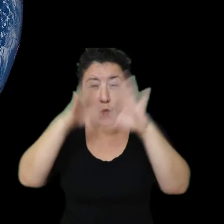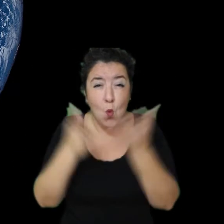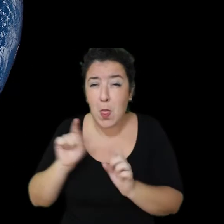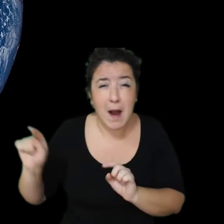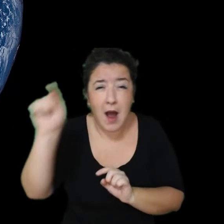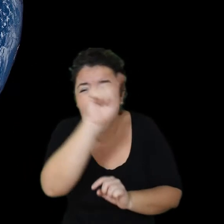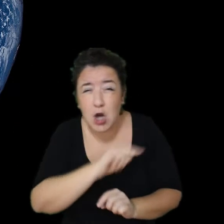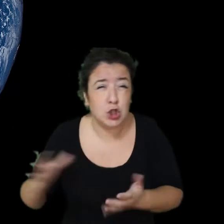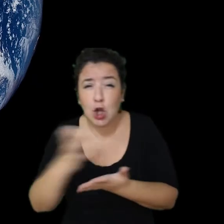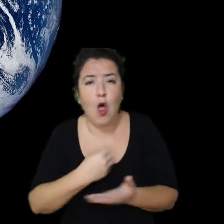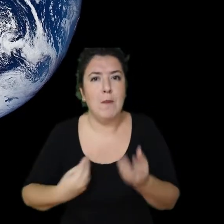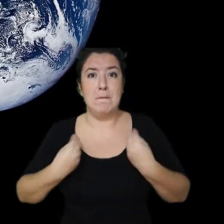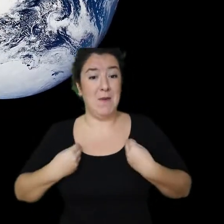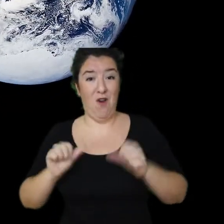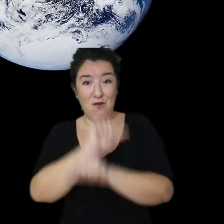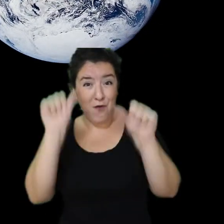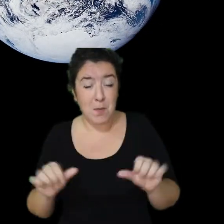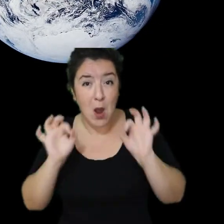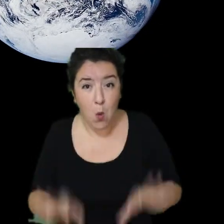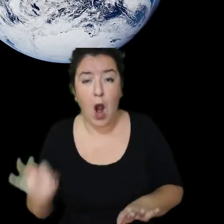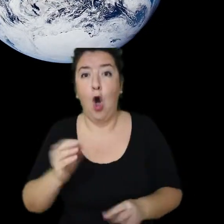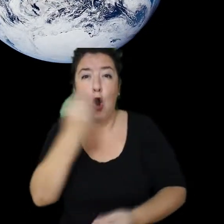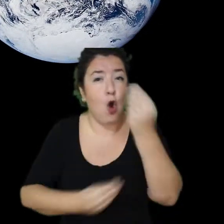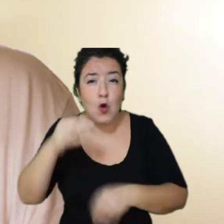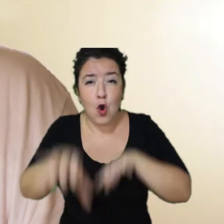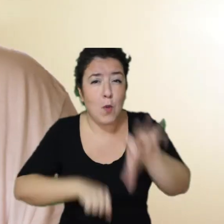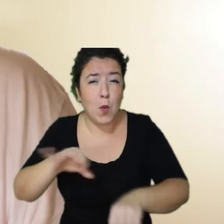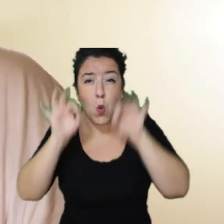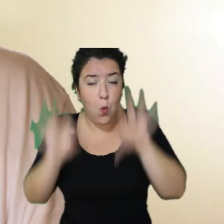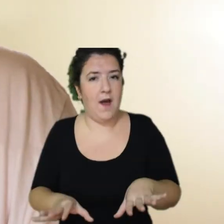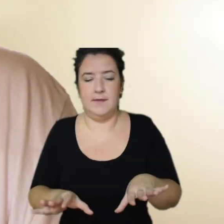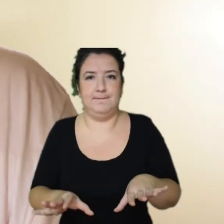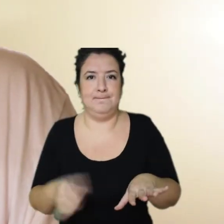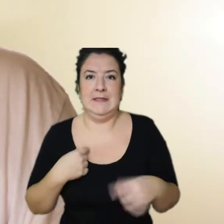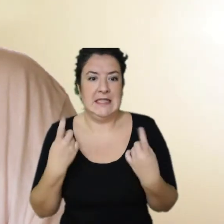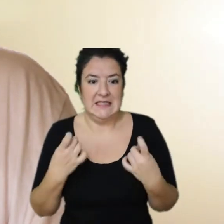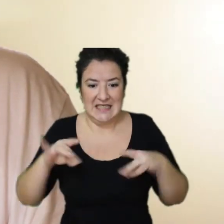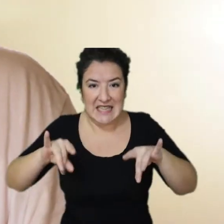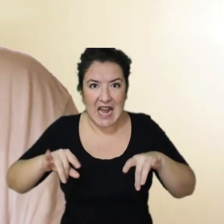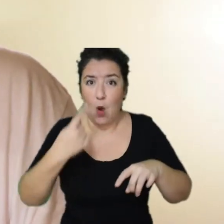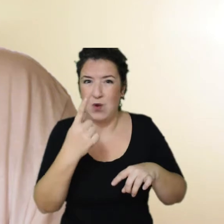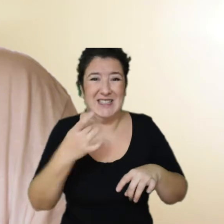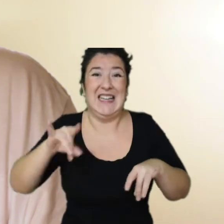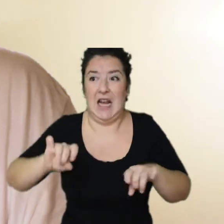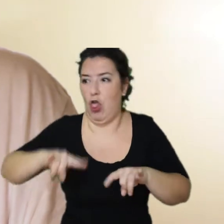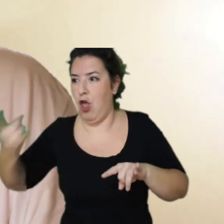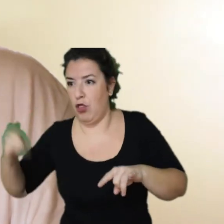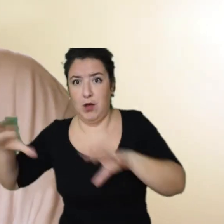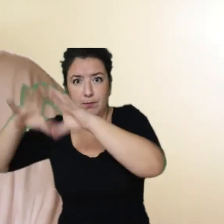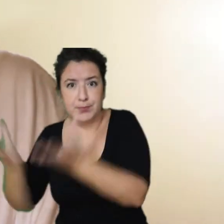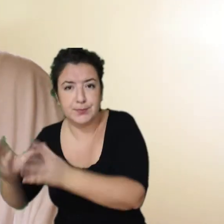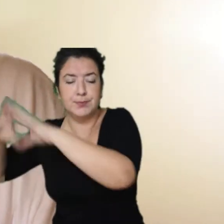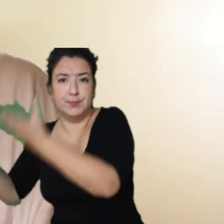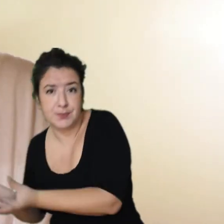en España, necesitaríamos dos planetas y medio. Eso significa que en menos de cinco meses en España hemos